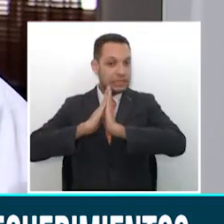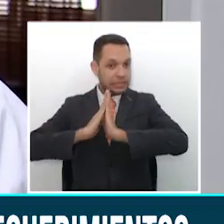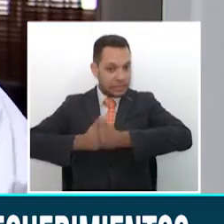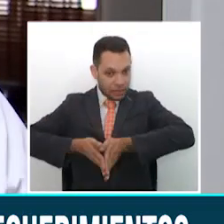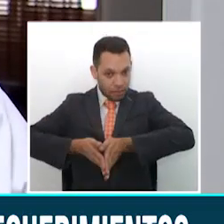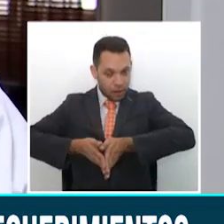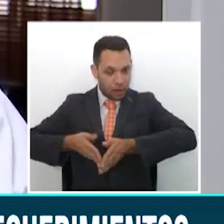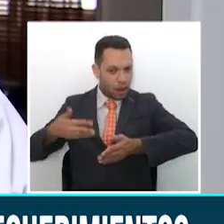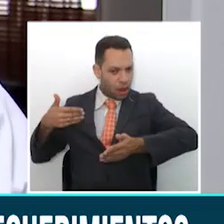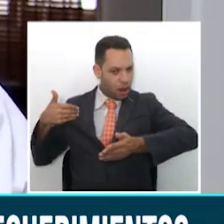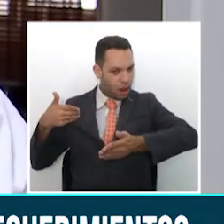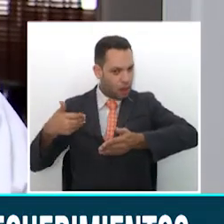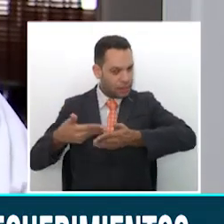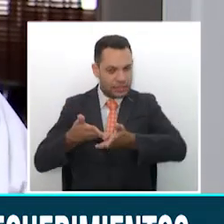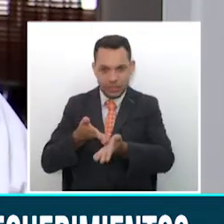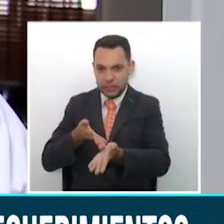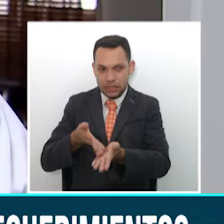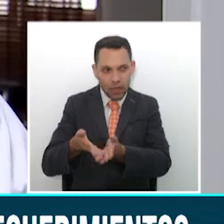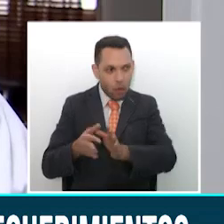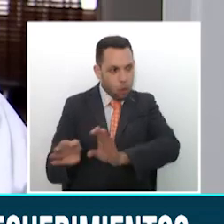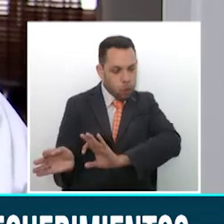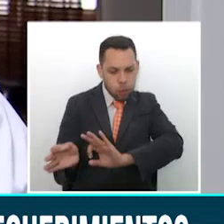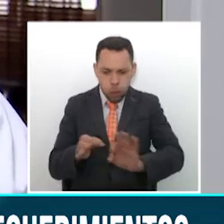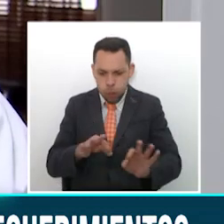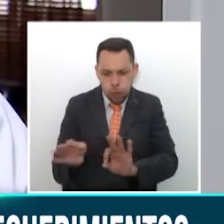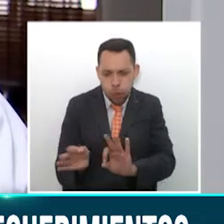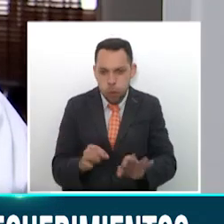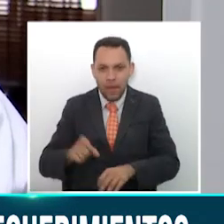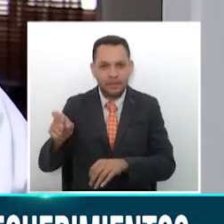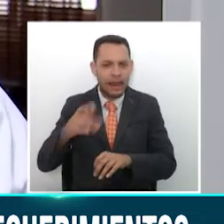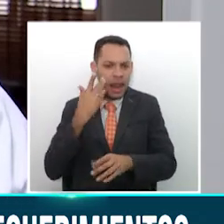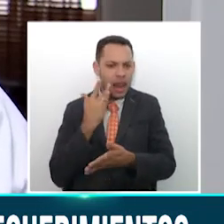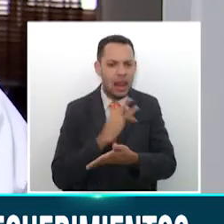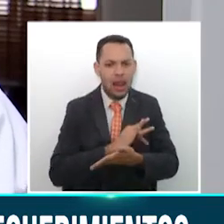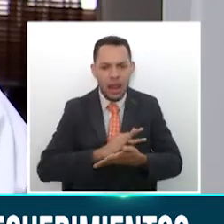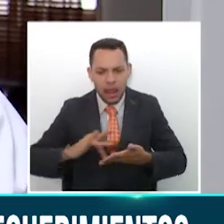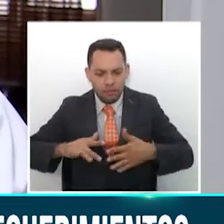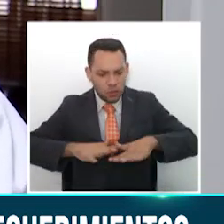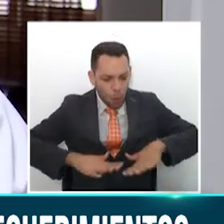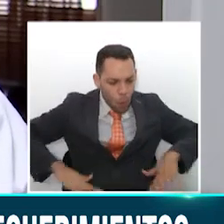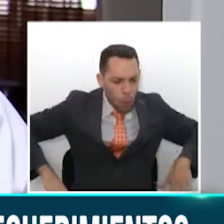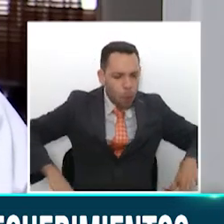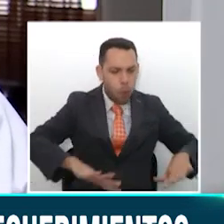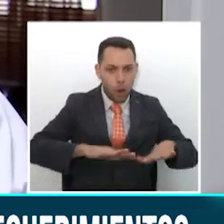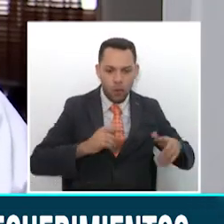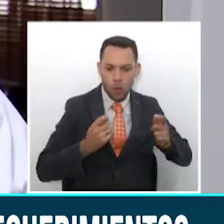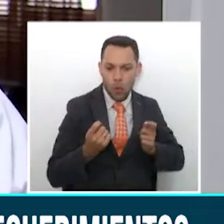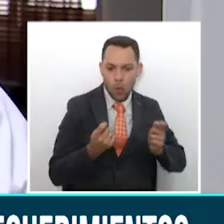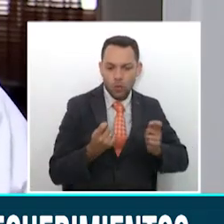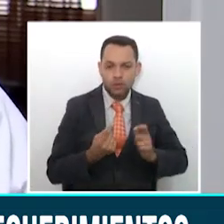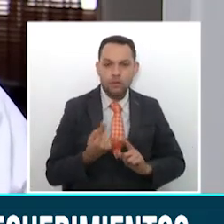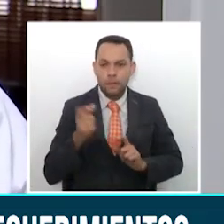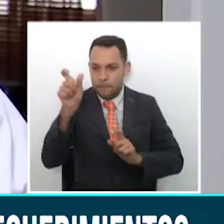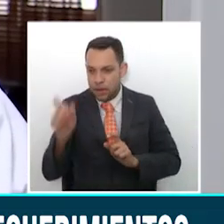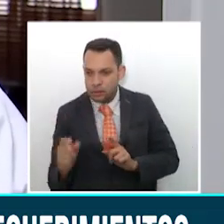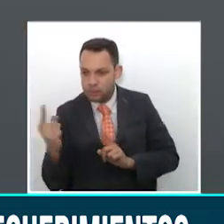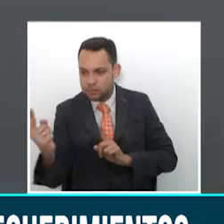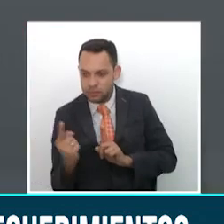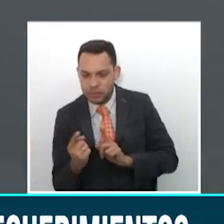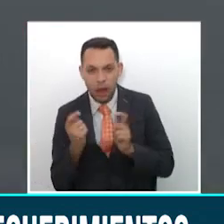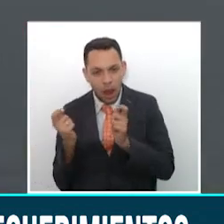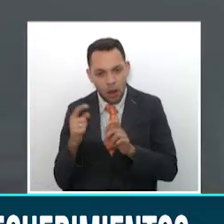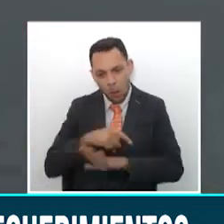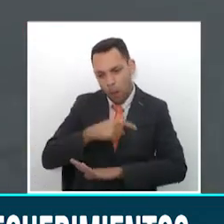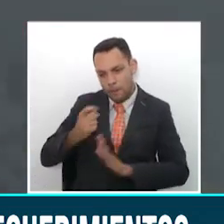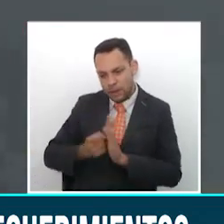que pase, mantendremos unas medidas de seguridad, de asepsia y de control en la consulta para todas las personas.